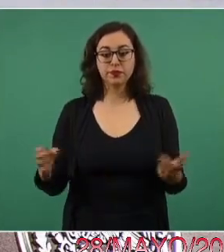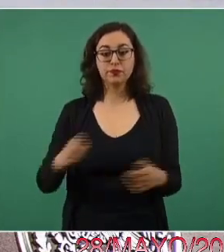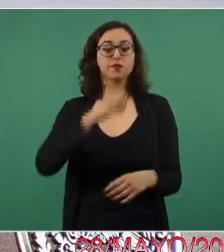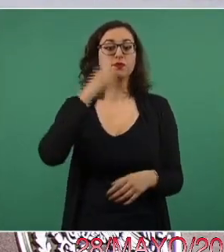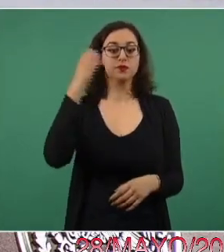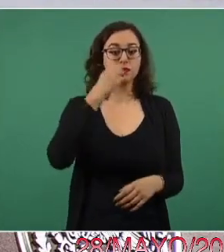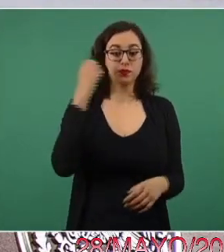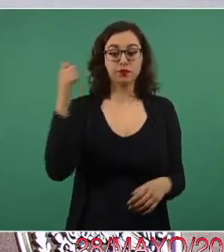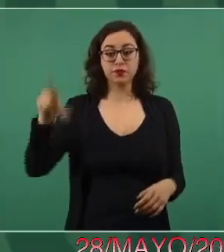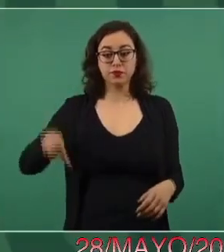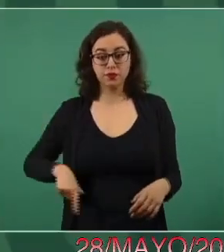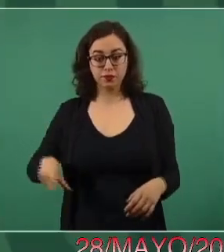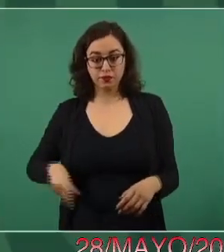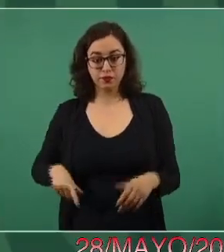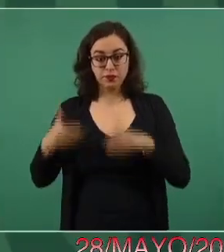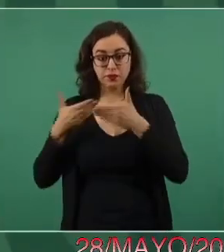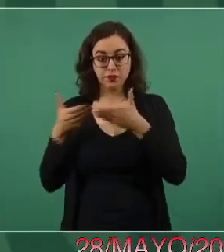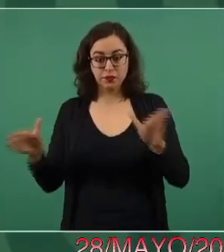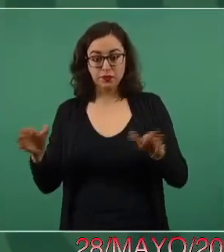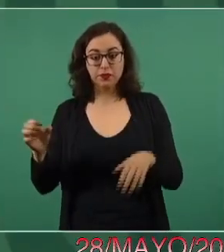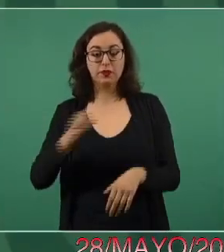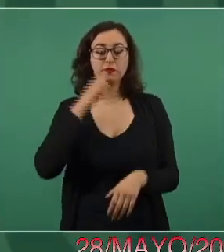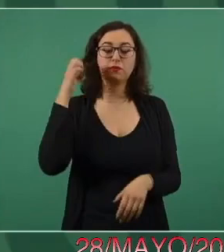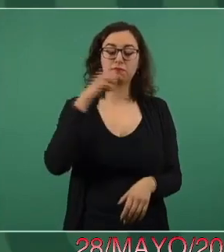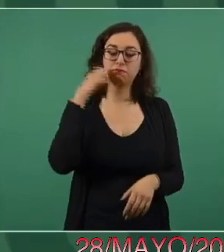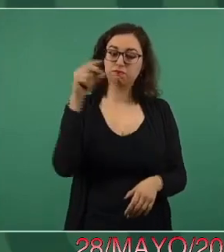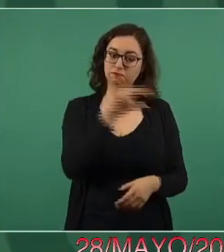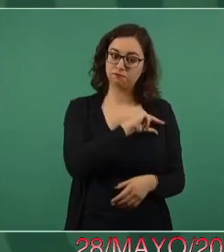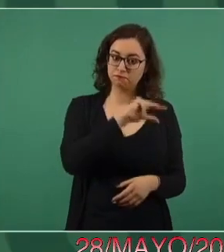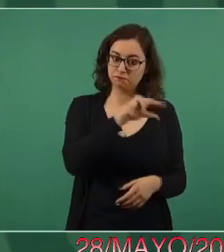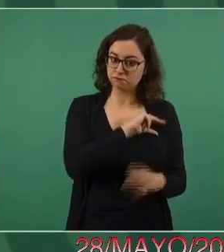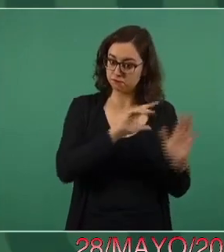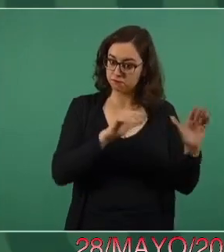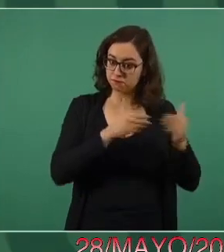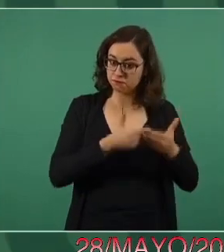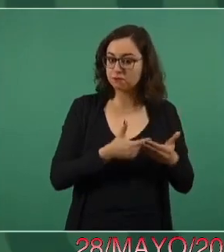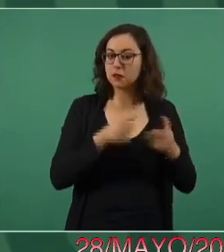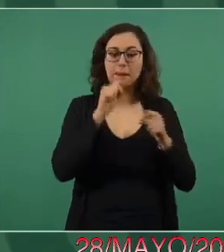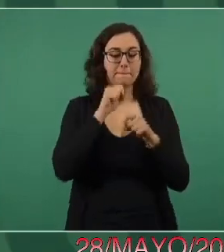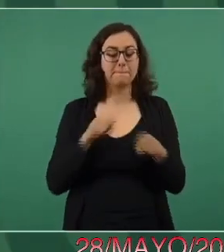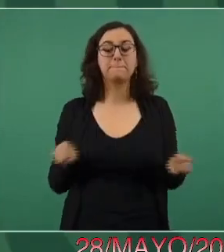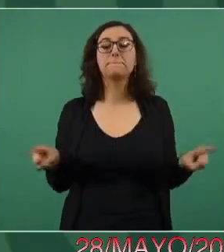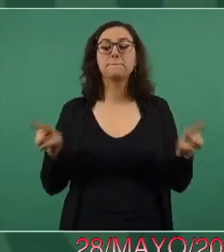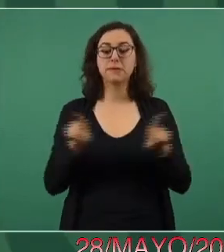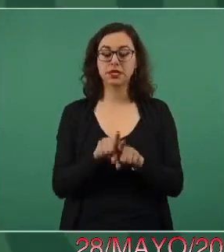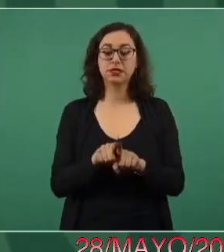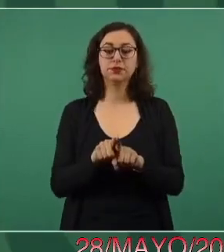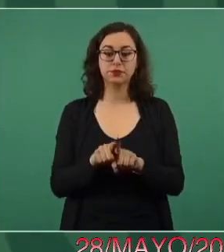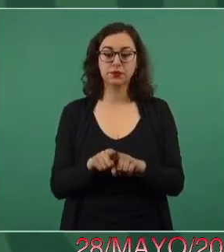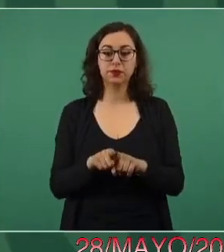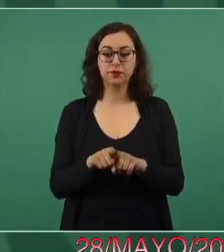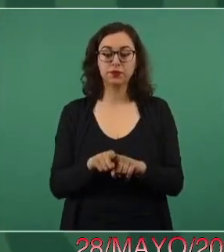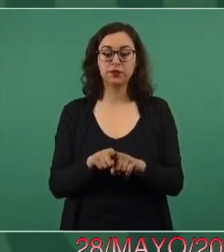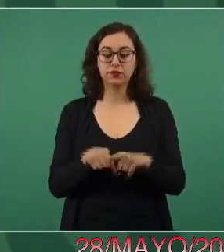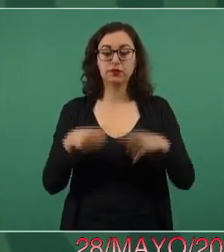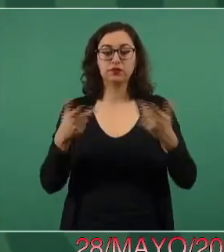públicas como de escuelas privadas. Ya estamos terminando,